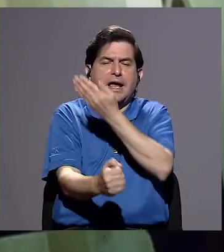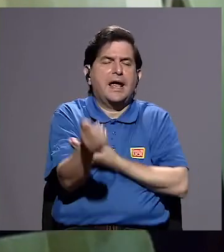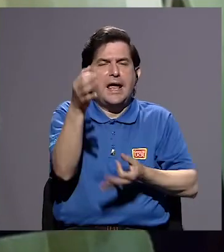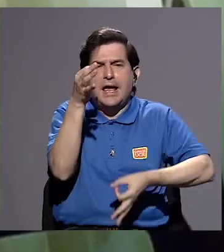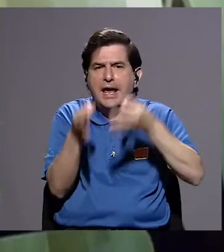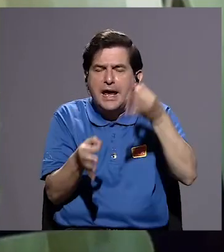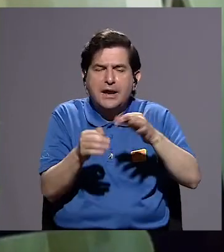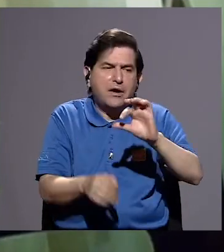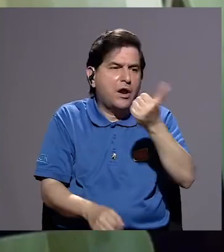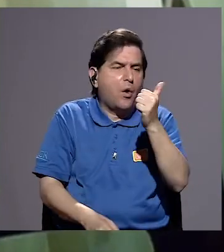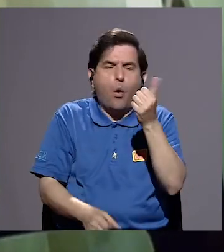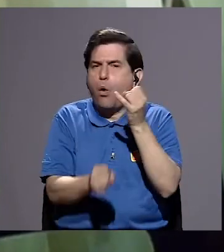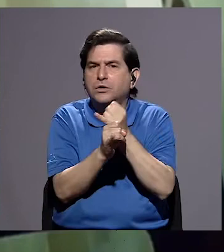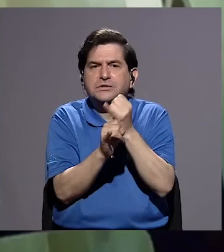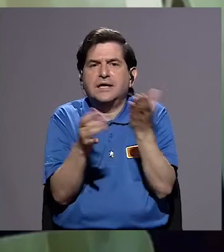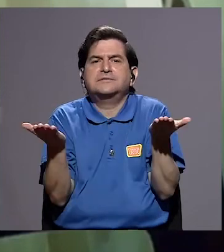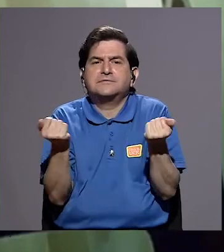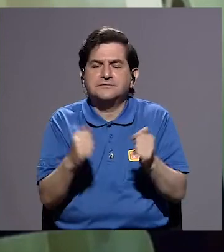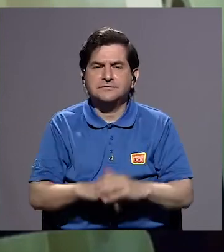Poder Judicial, etc.